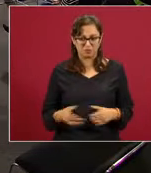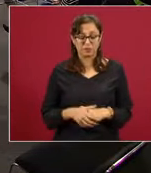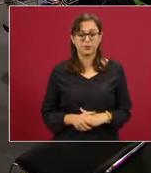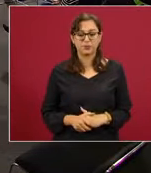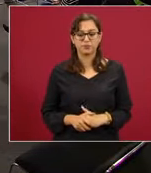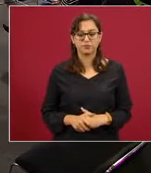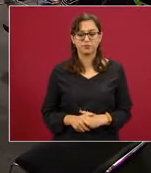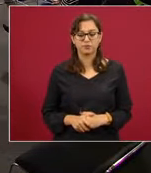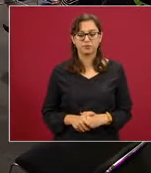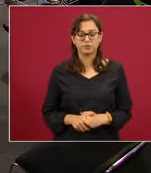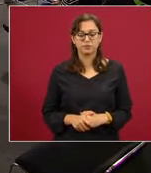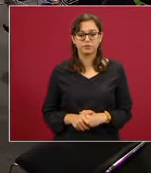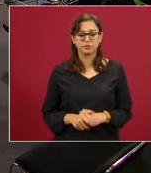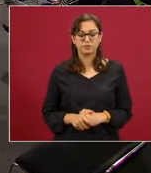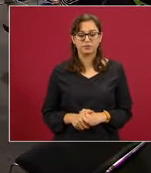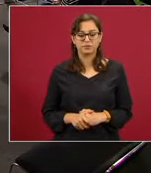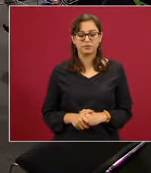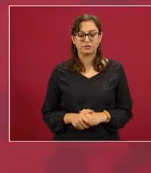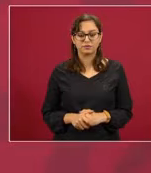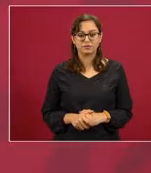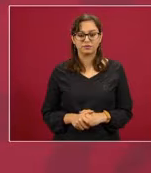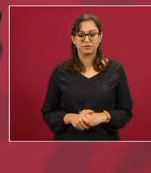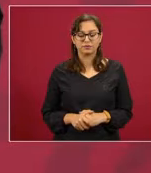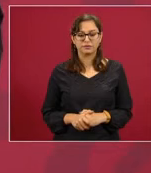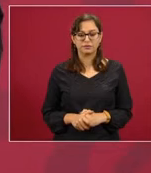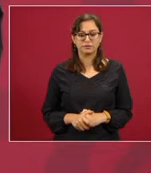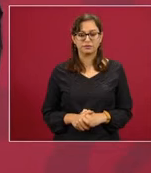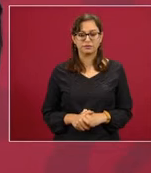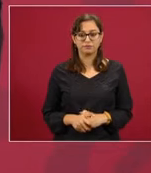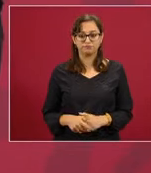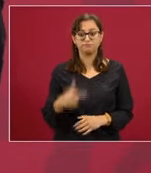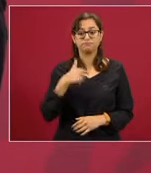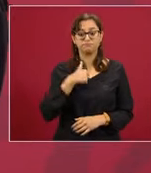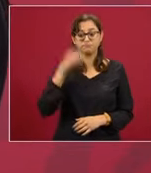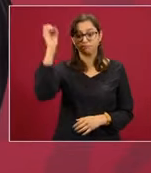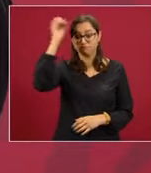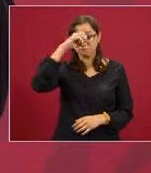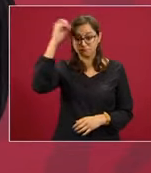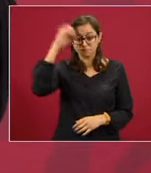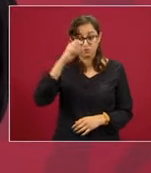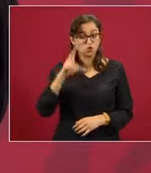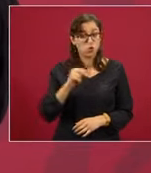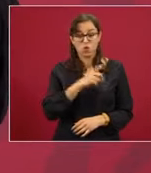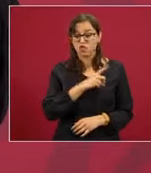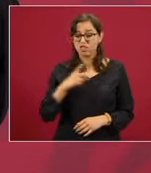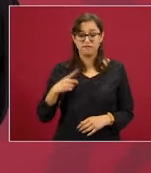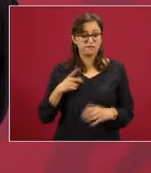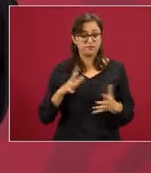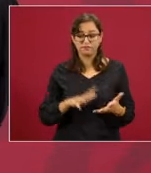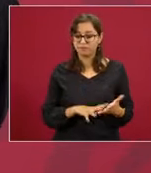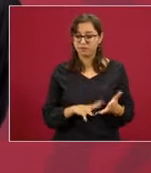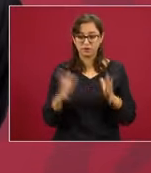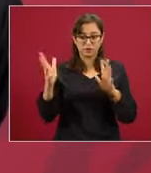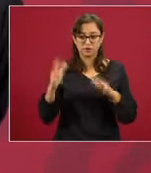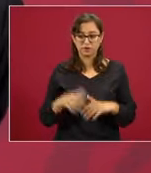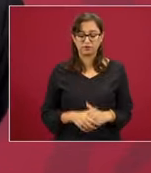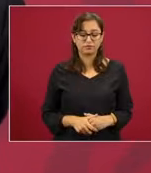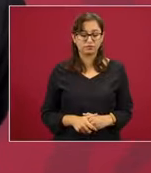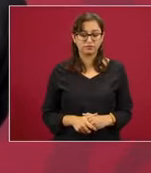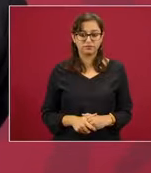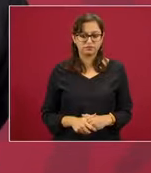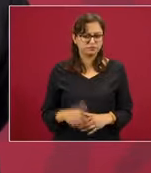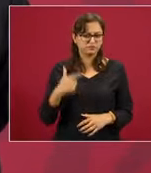es de que no debe de haber violencia. Yo he luchado